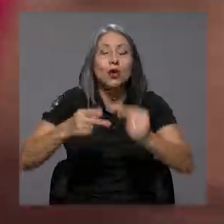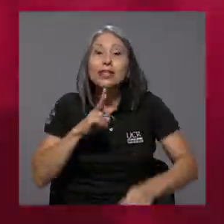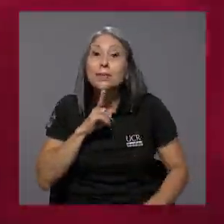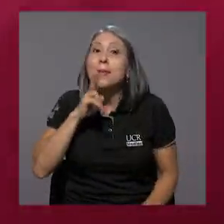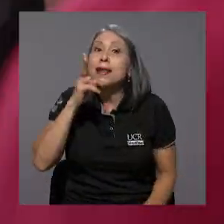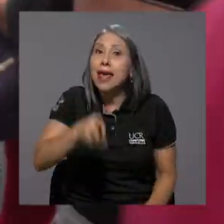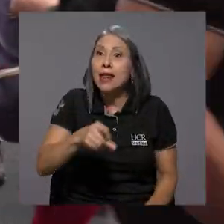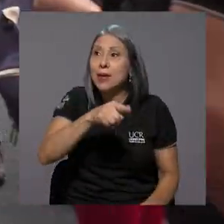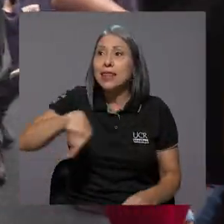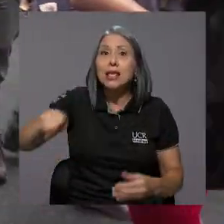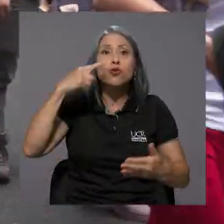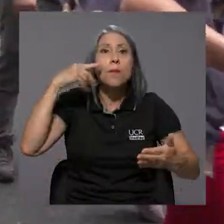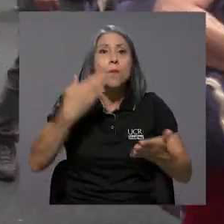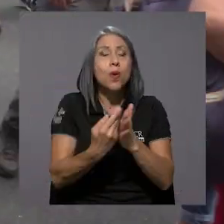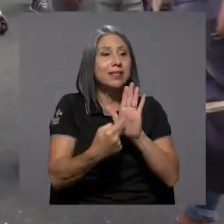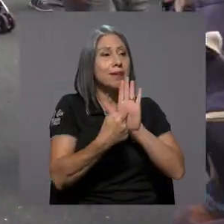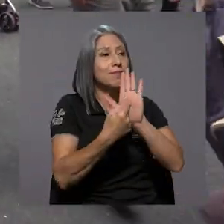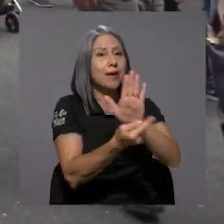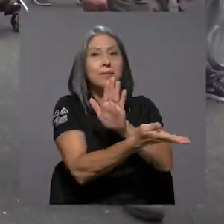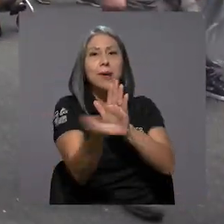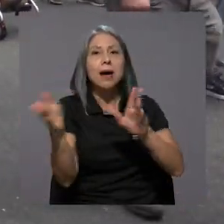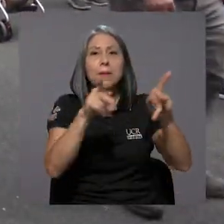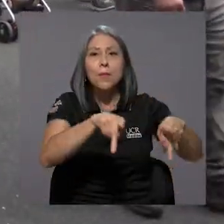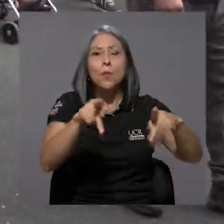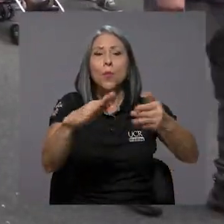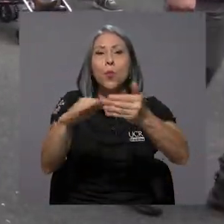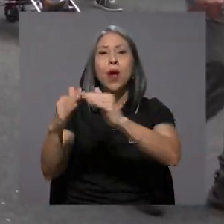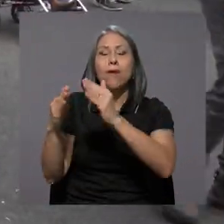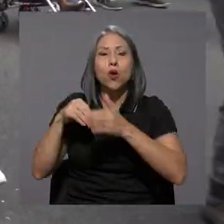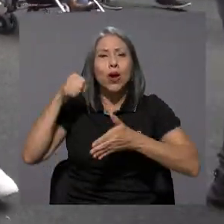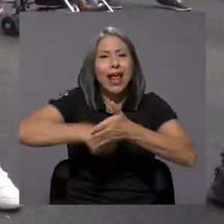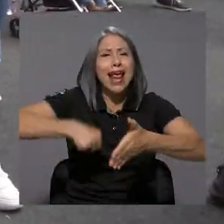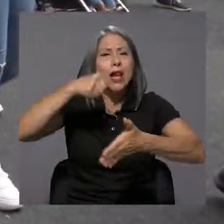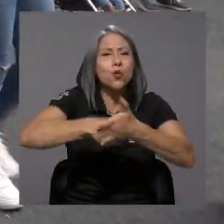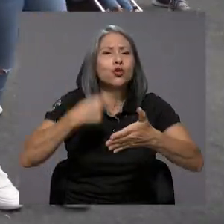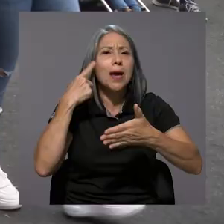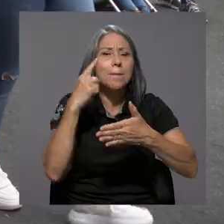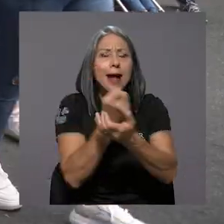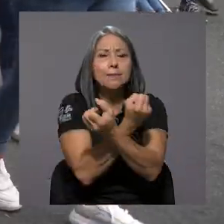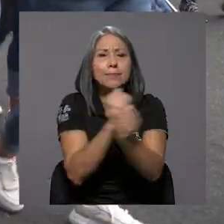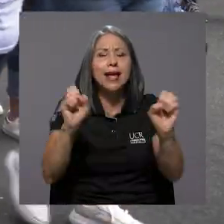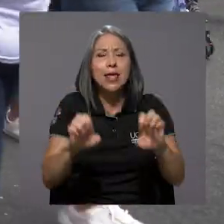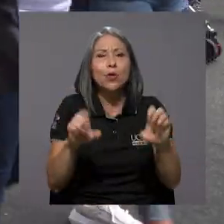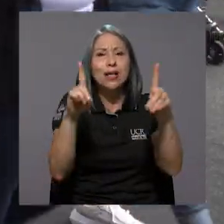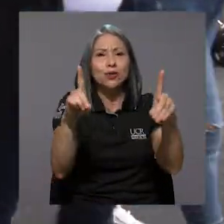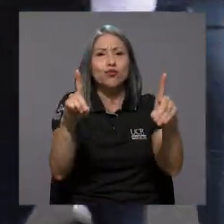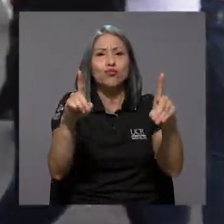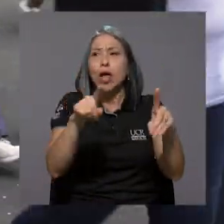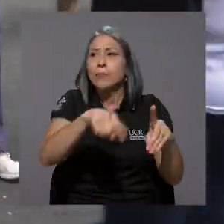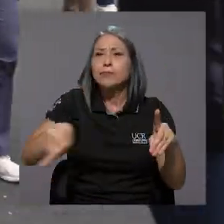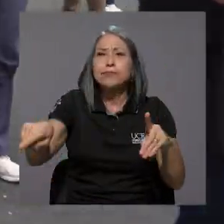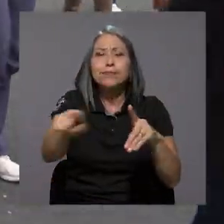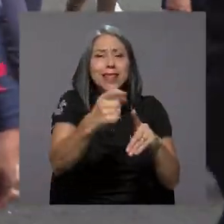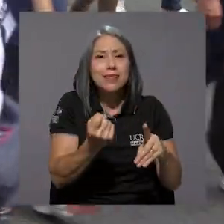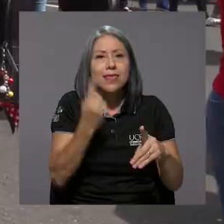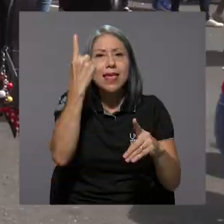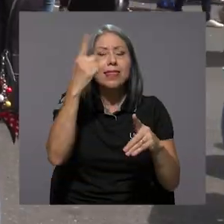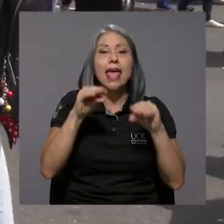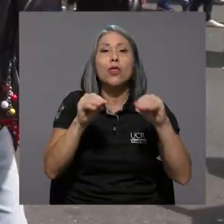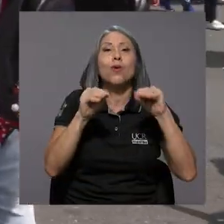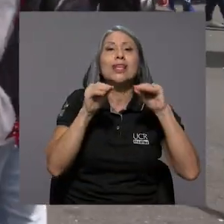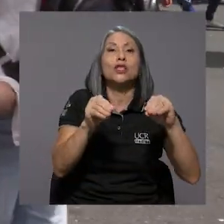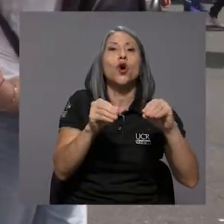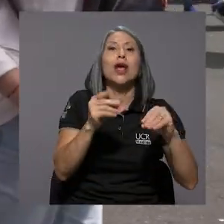Es verdaderamente la demostración de un pueblo que lucha por la educación, de un pueblo que entiende que